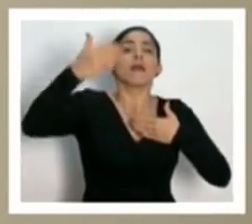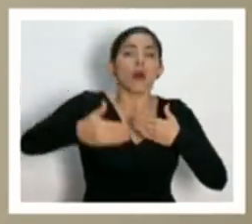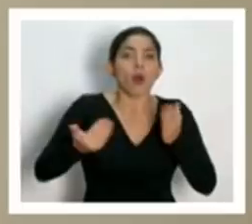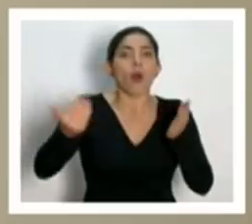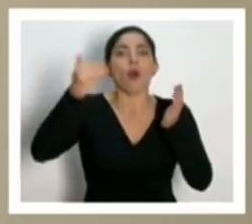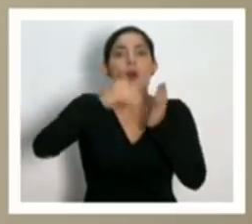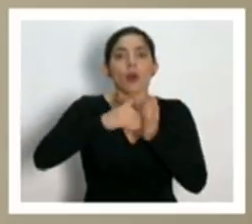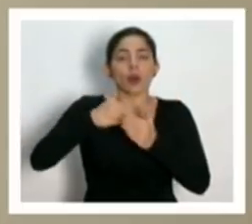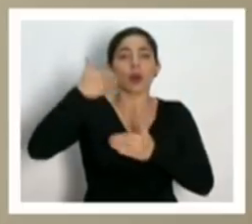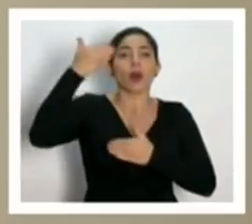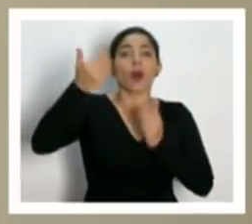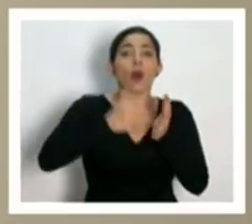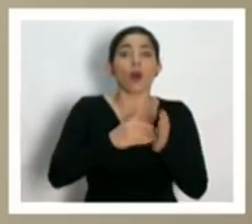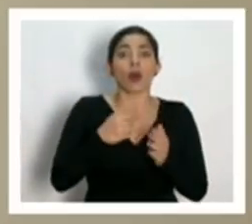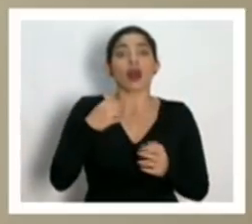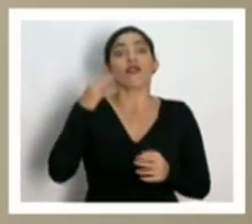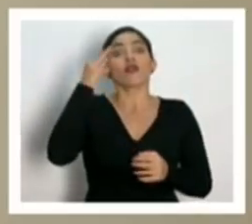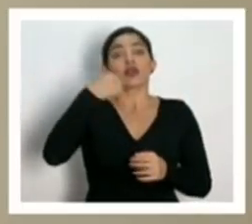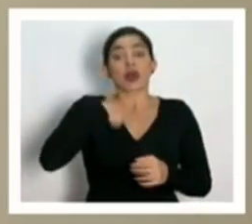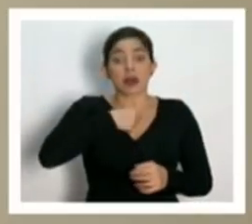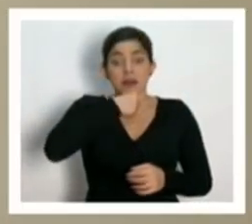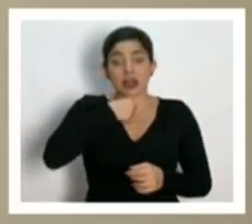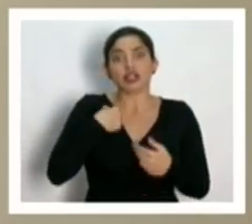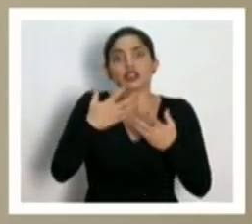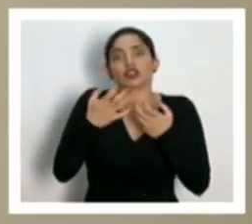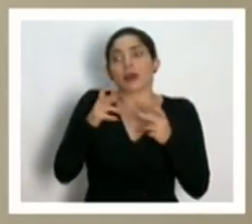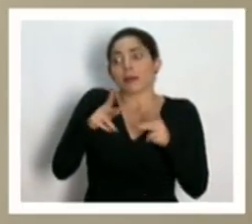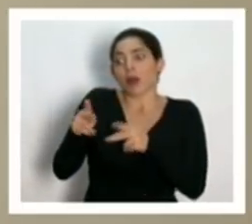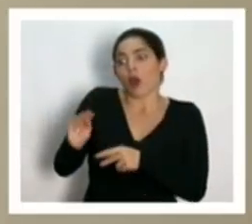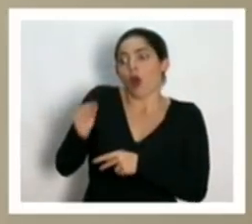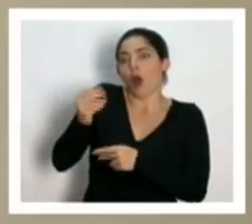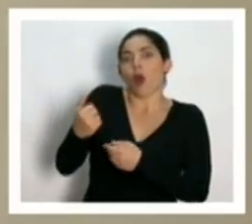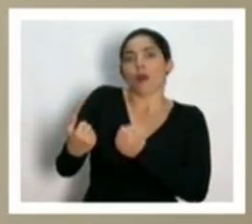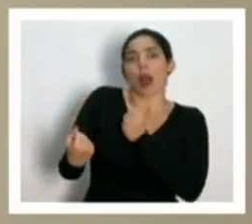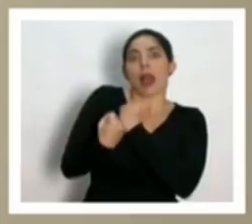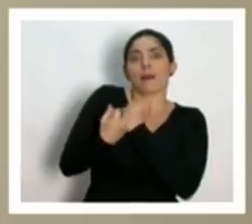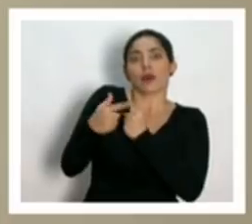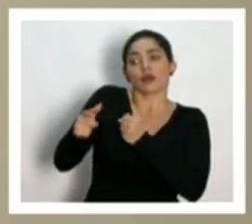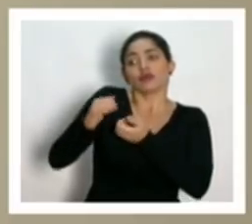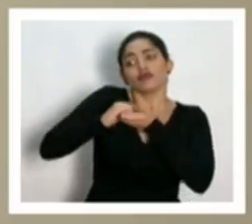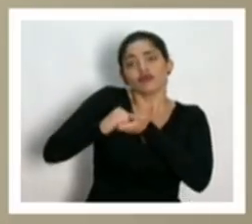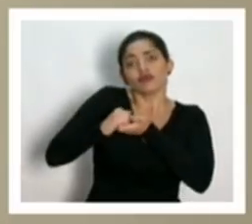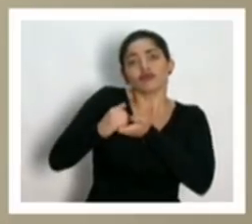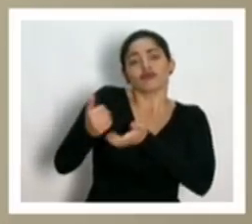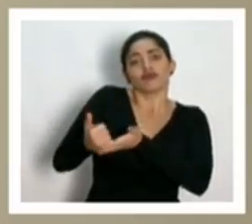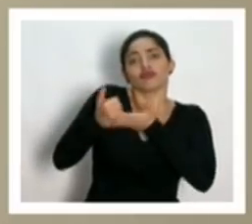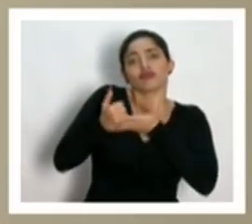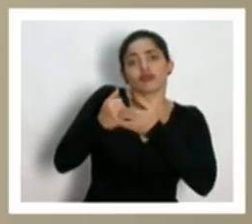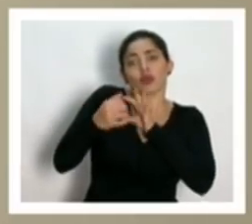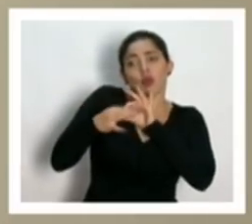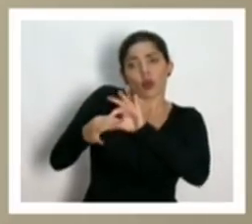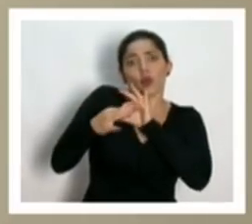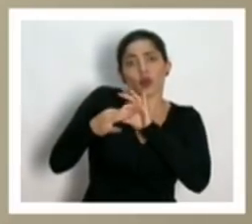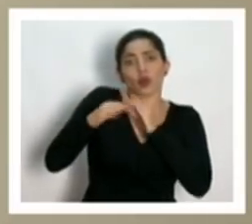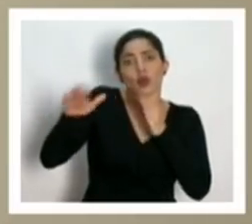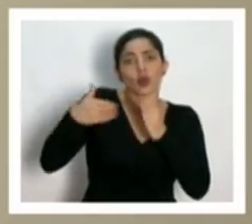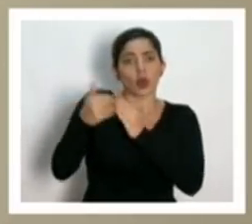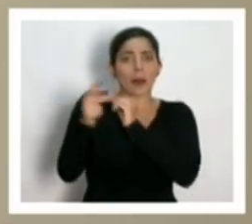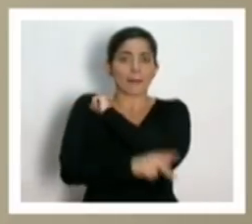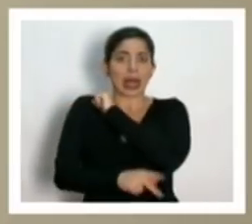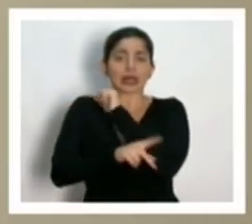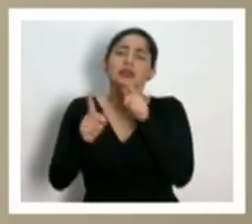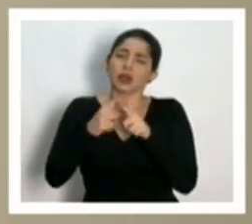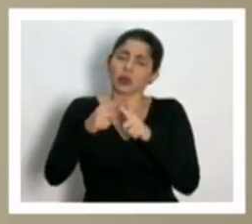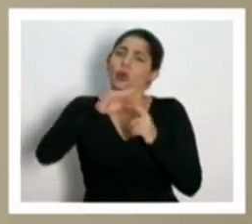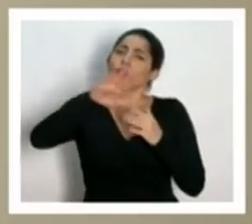tener gente joven que nos esté apoyando y que también tengan esa solidaridad y ese sentido de unión como país. Así que